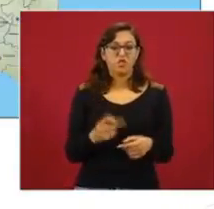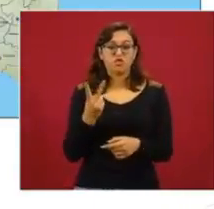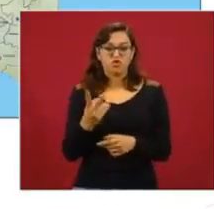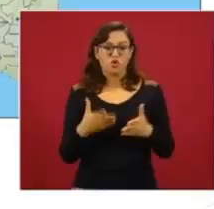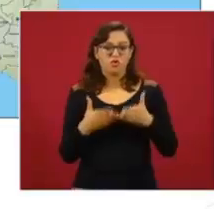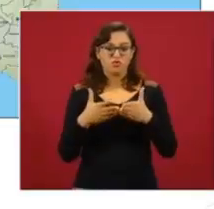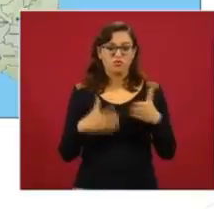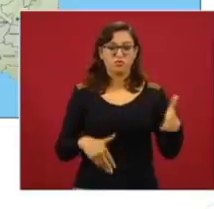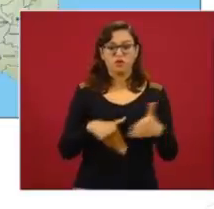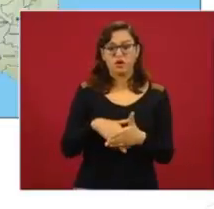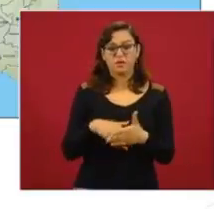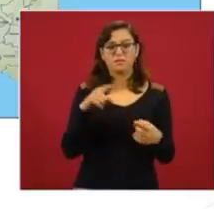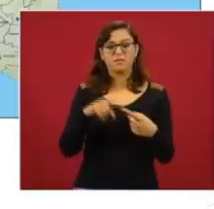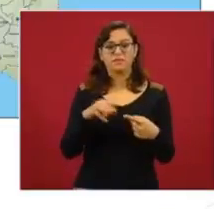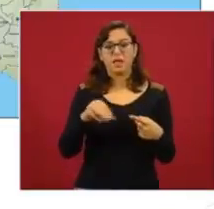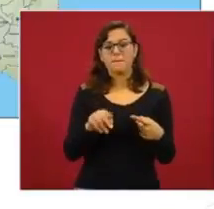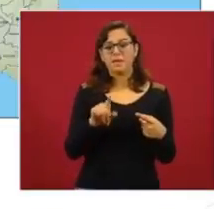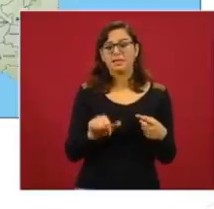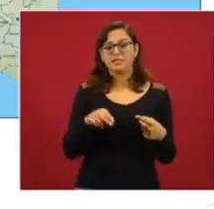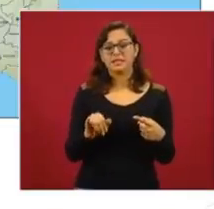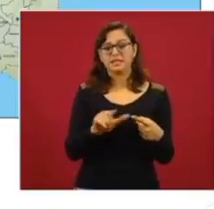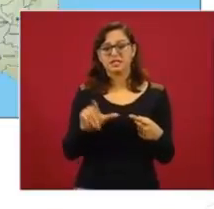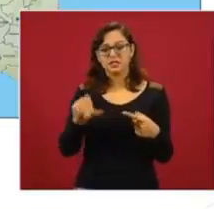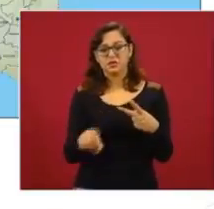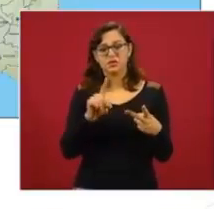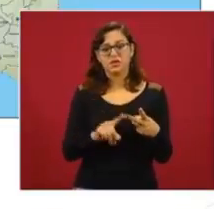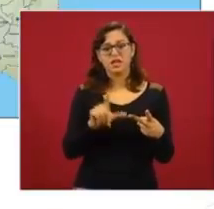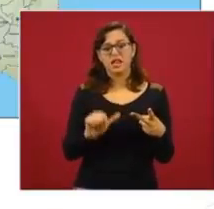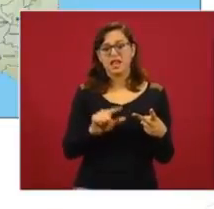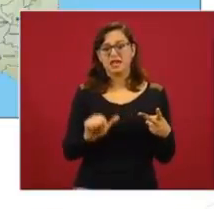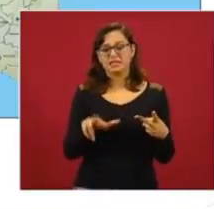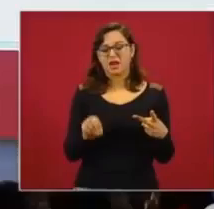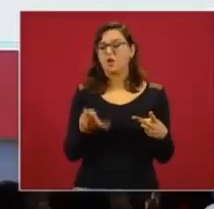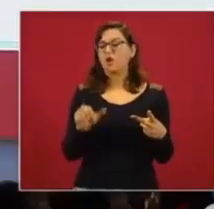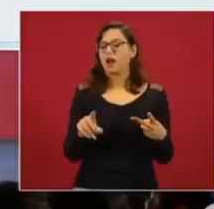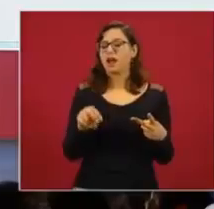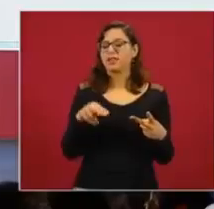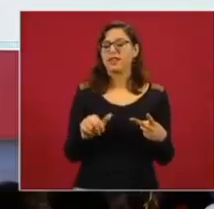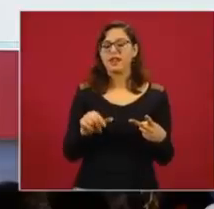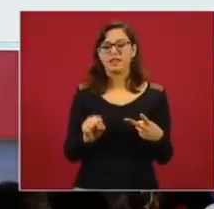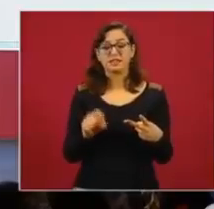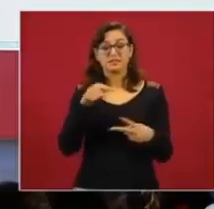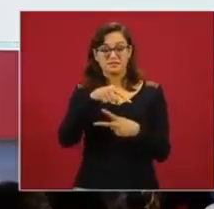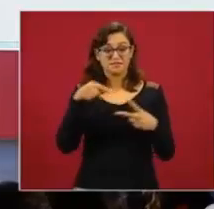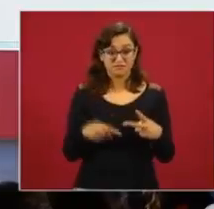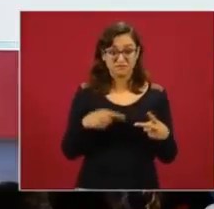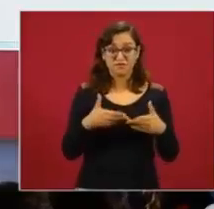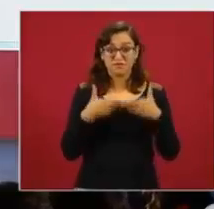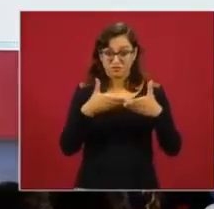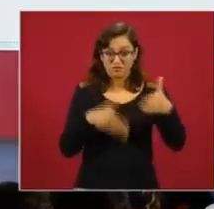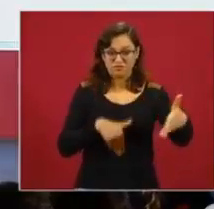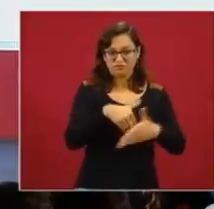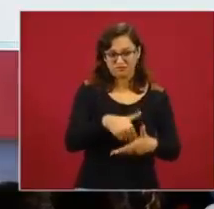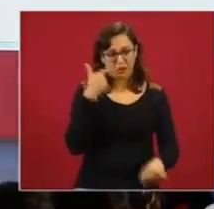ruta es donde se hacen los aseguramientos de fentanilo. El movimiento del fentanilo va hacia